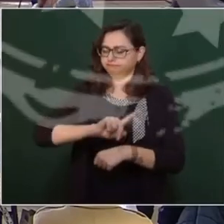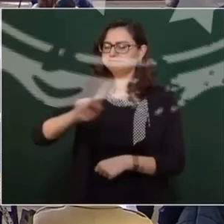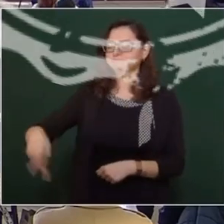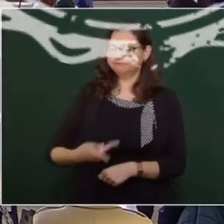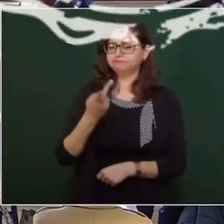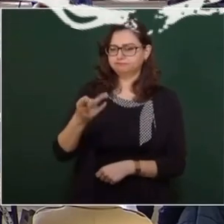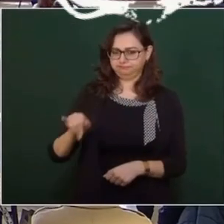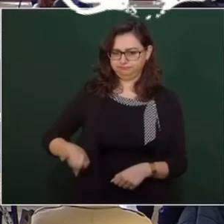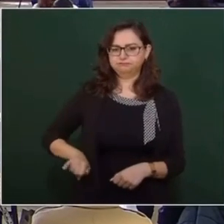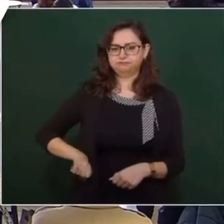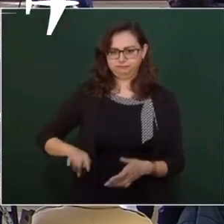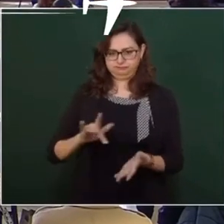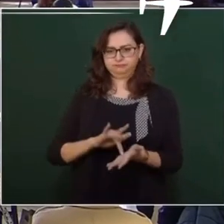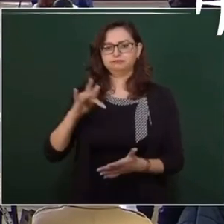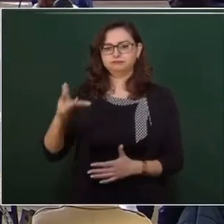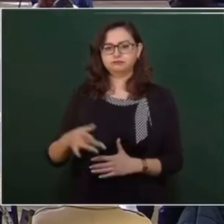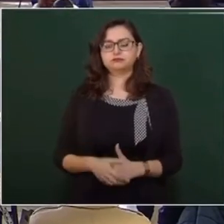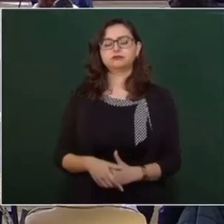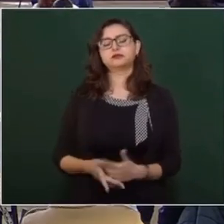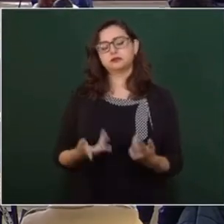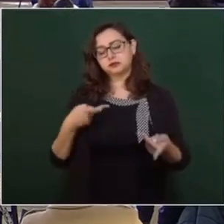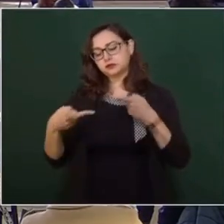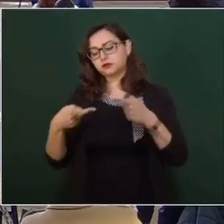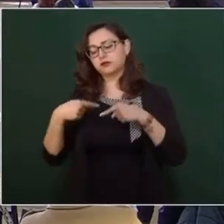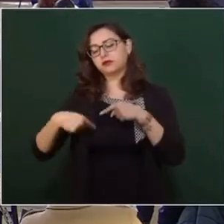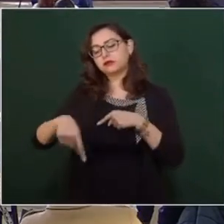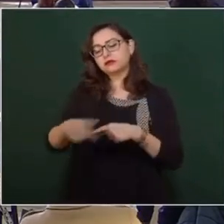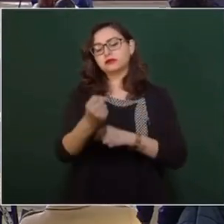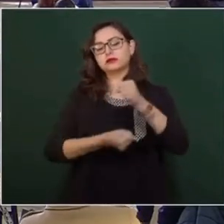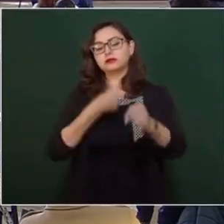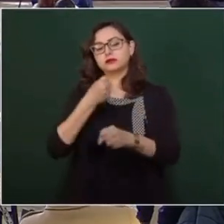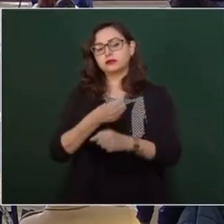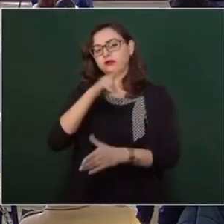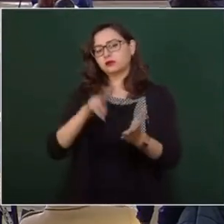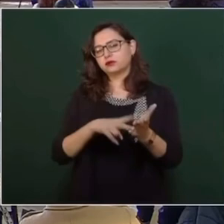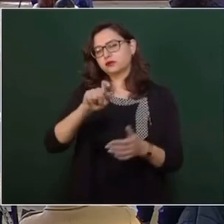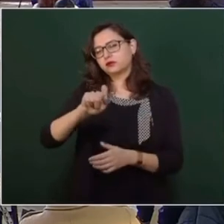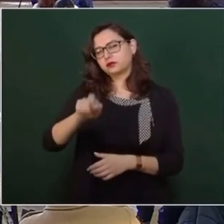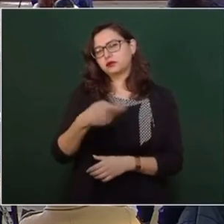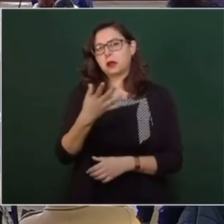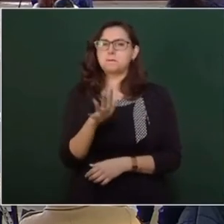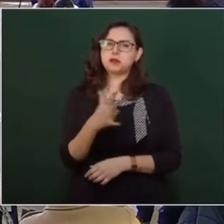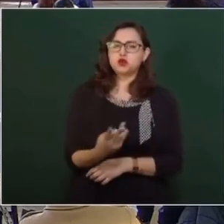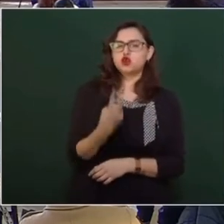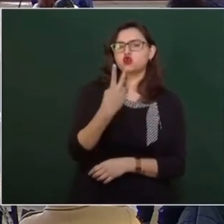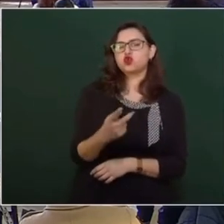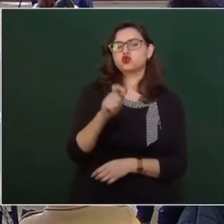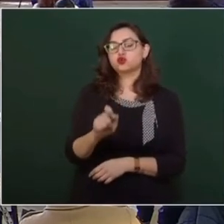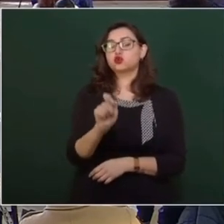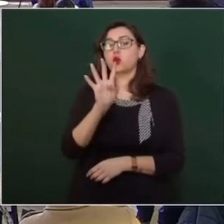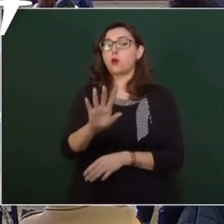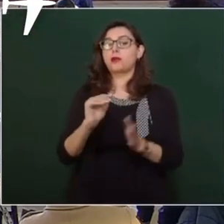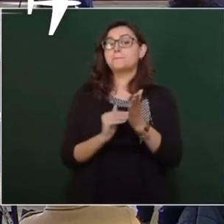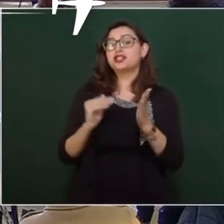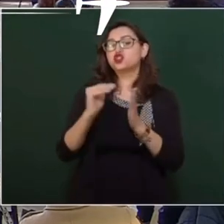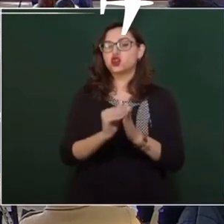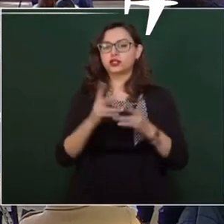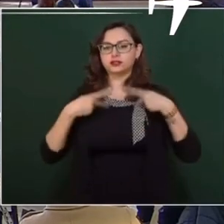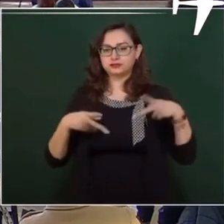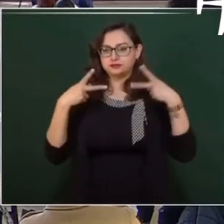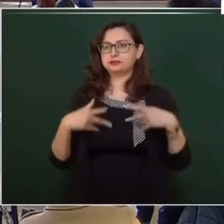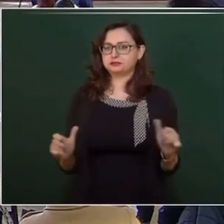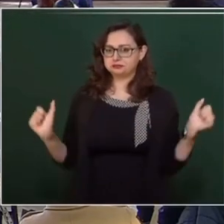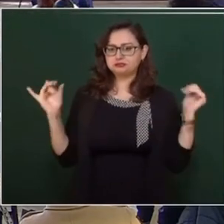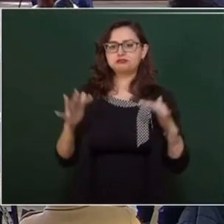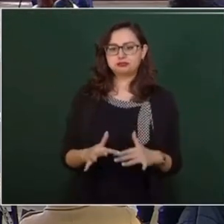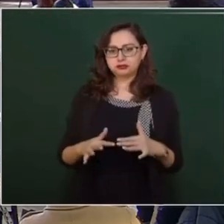El programa Maestro de Desarrollo contempla que para 2022 estemos llegando a los 2.4 millones de pasajeros. Esto obviamente es un esfuerzo